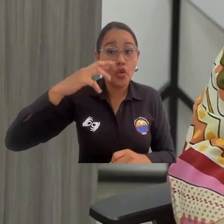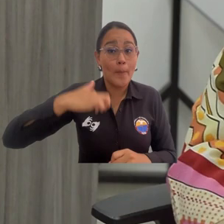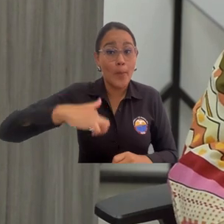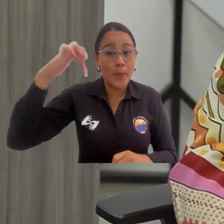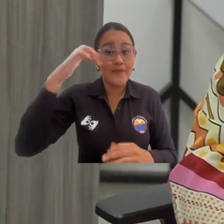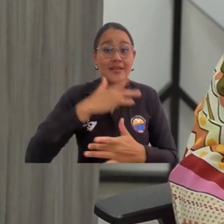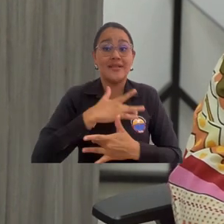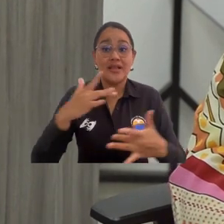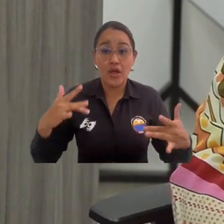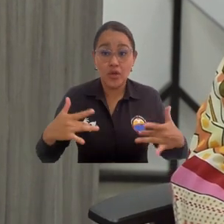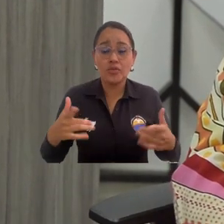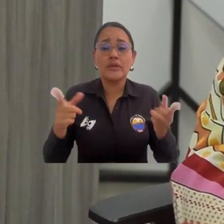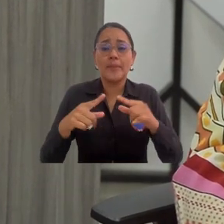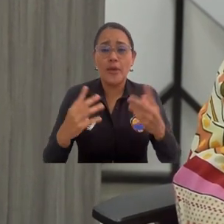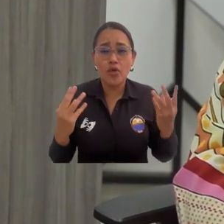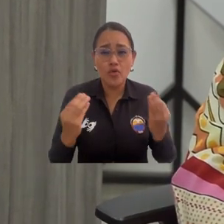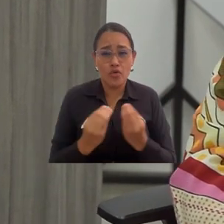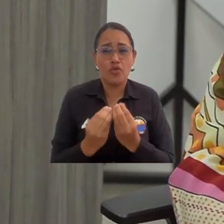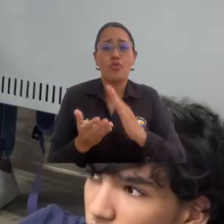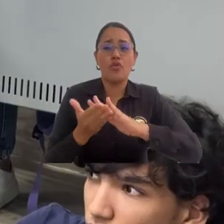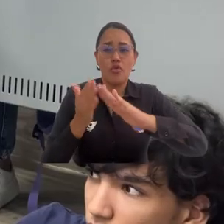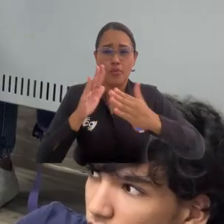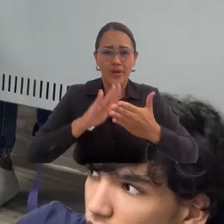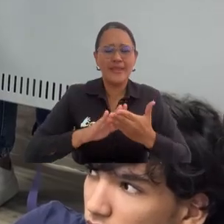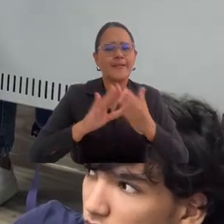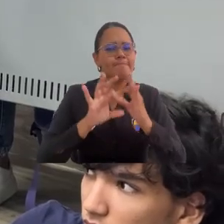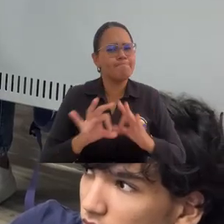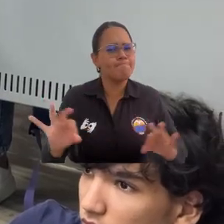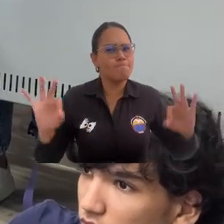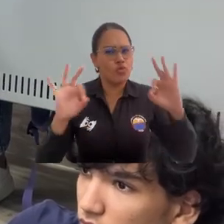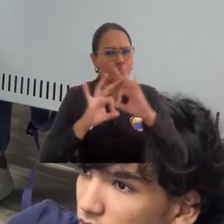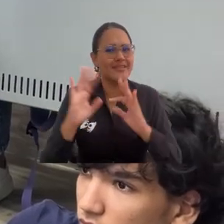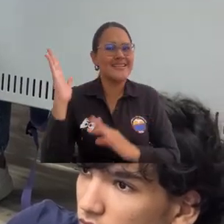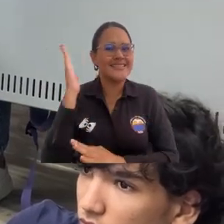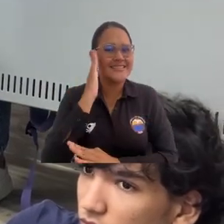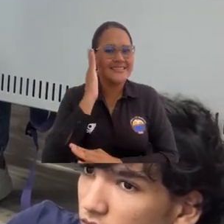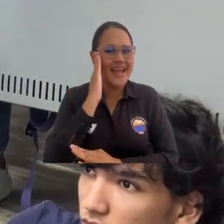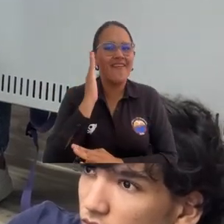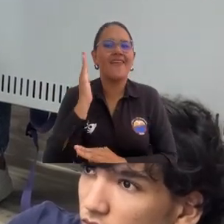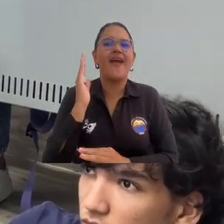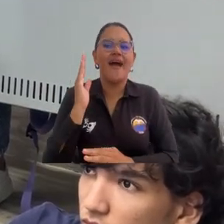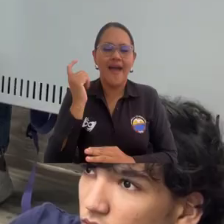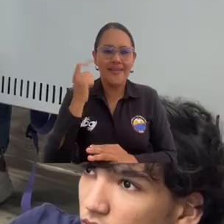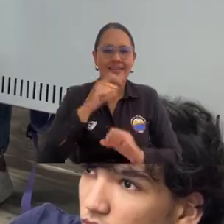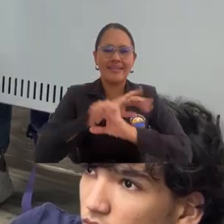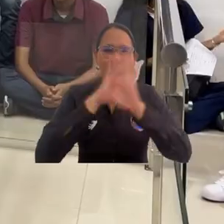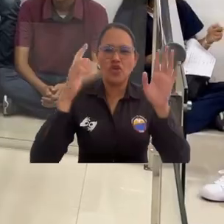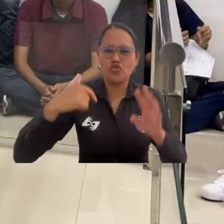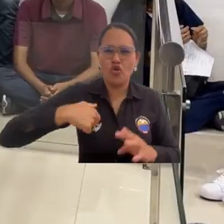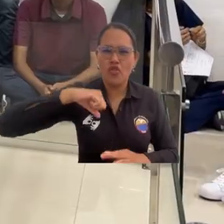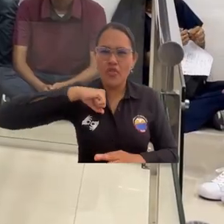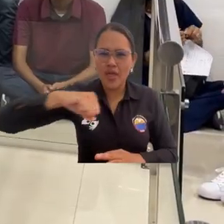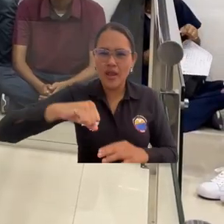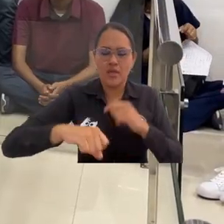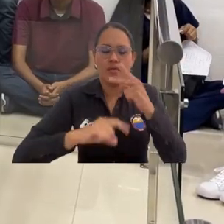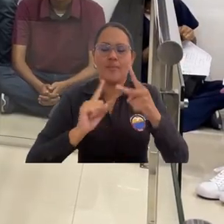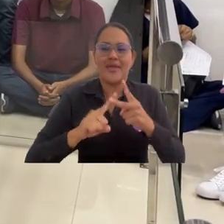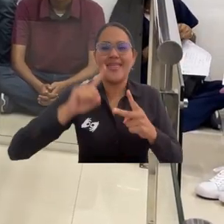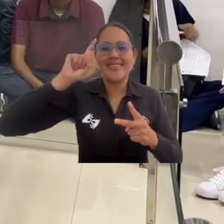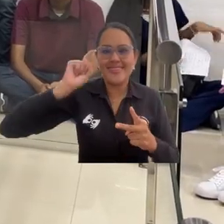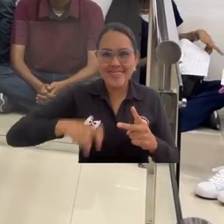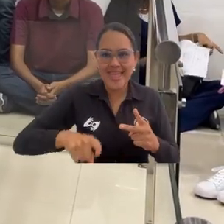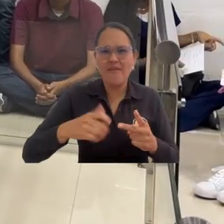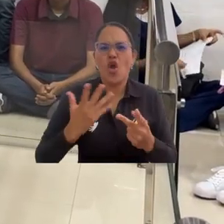profesionales de salud y como miembros de nuestra comunidad conocer para saber primero cuáles son nuestros derechos, cuáles son nuestros